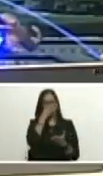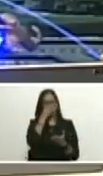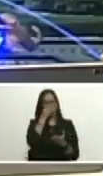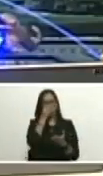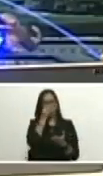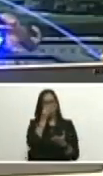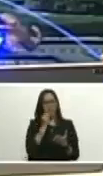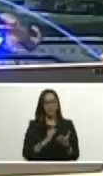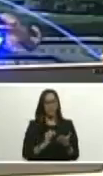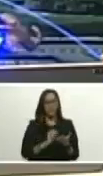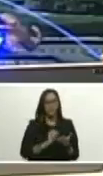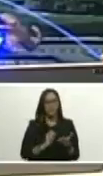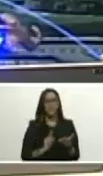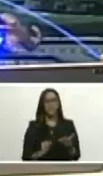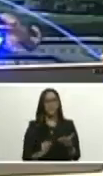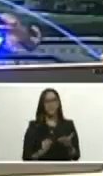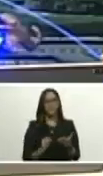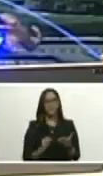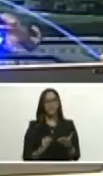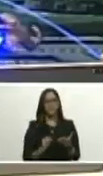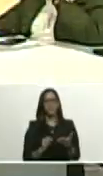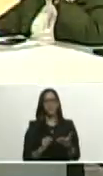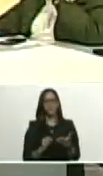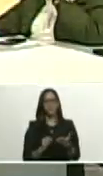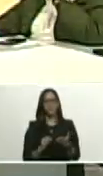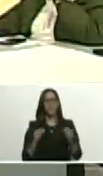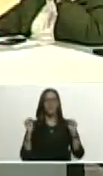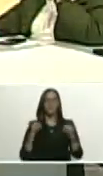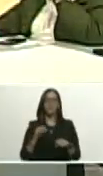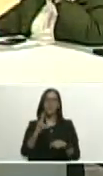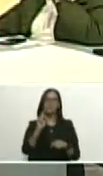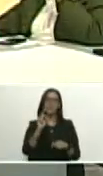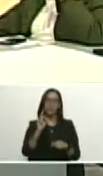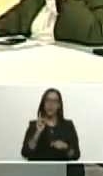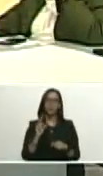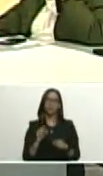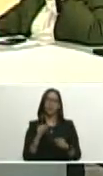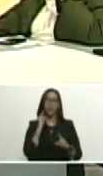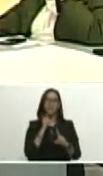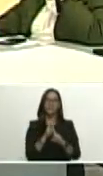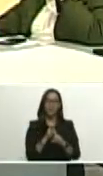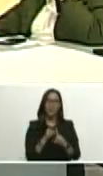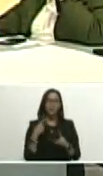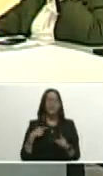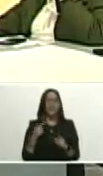Soteldo y aquí está el segundo objetivo que tiene plena vigencia histórica